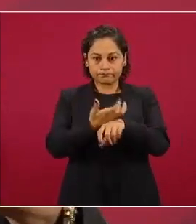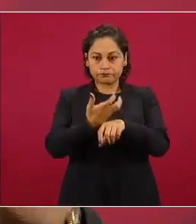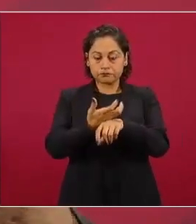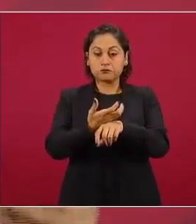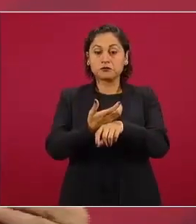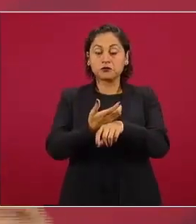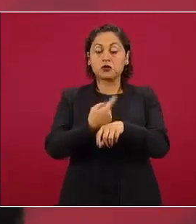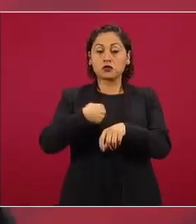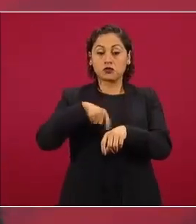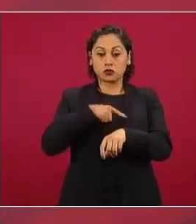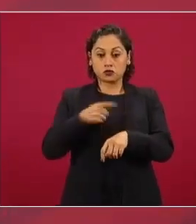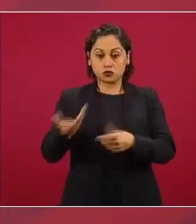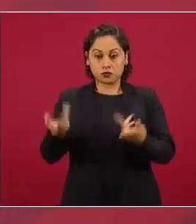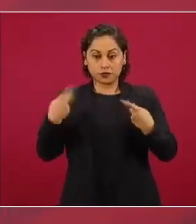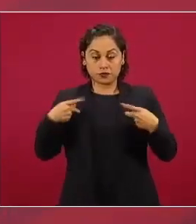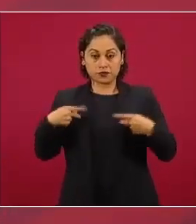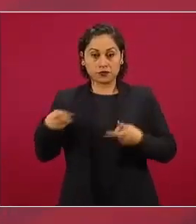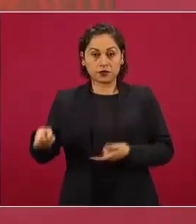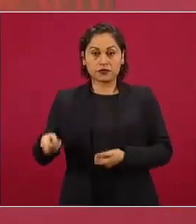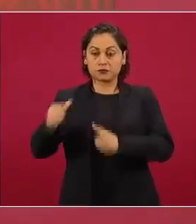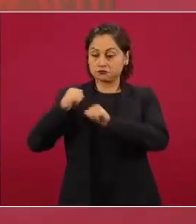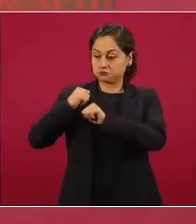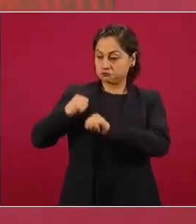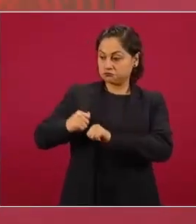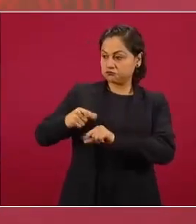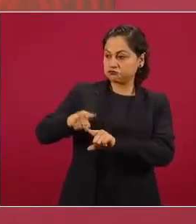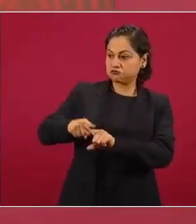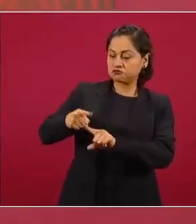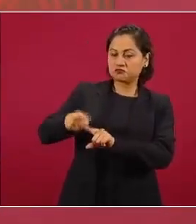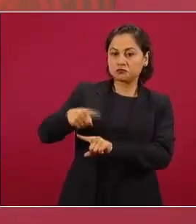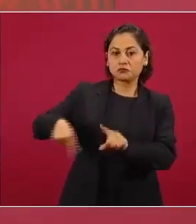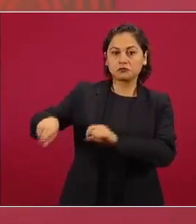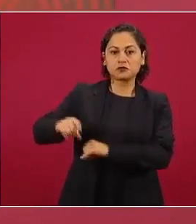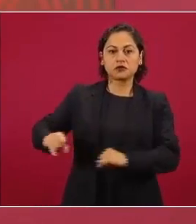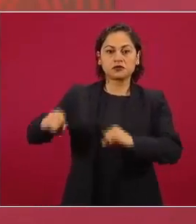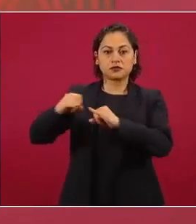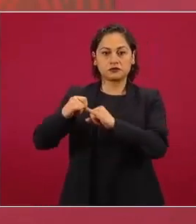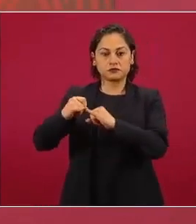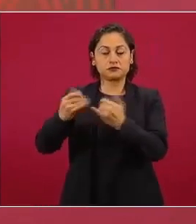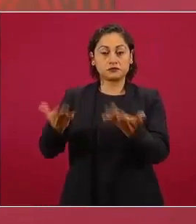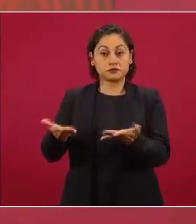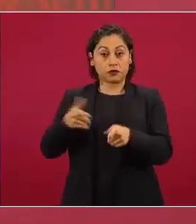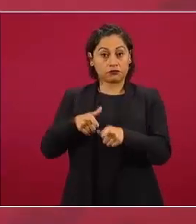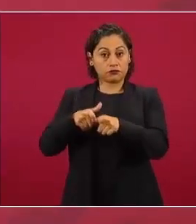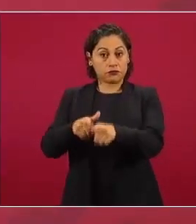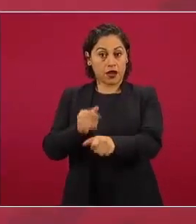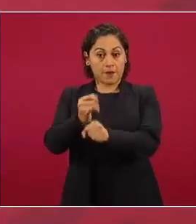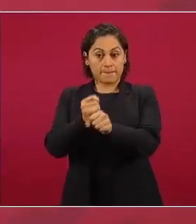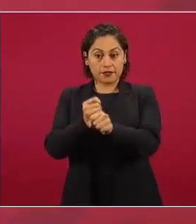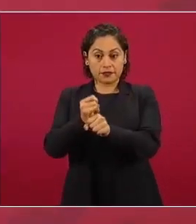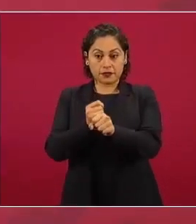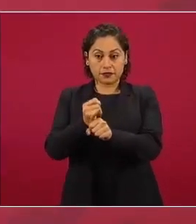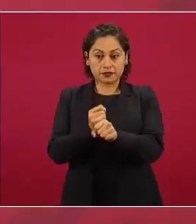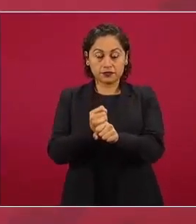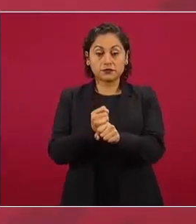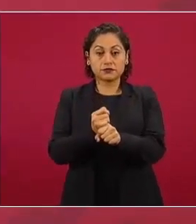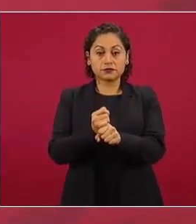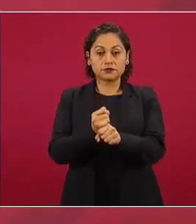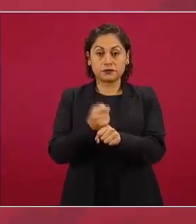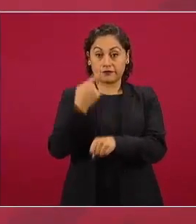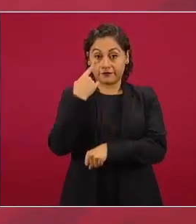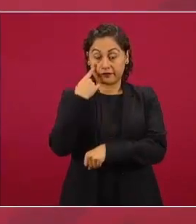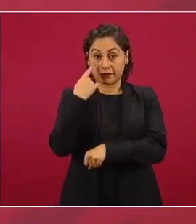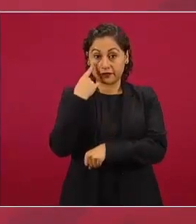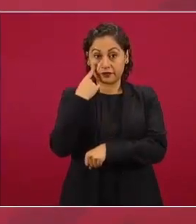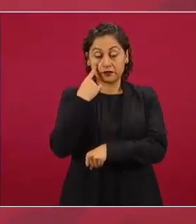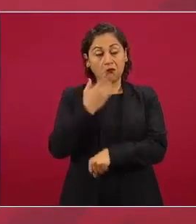están al frente de las instituciones y que va a haber una investigación no es un acuerdo de impunidad porque Estados Unidos no lo aceptaría